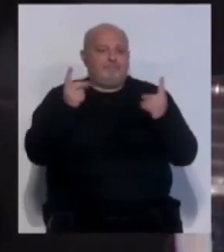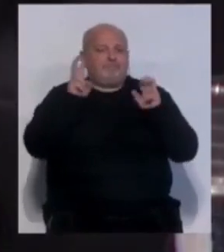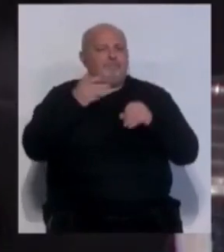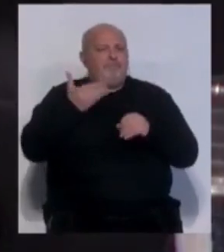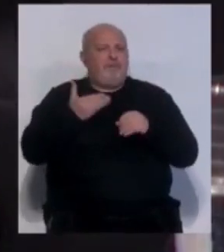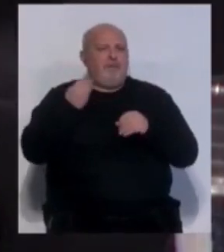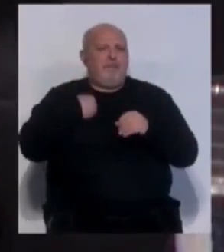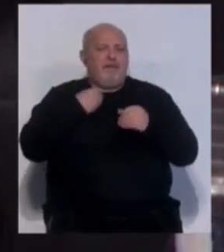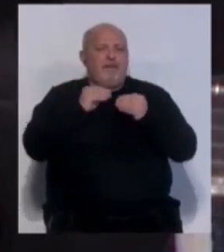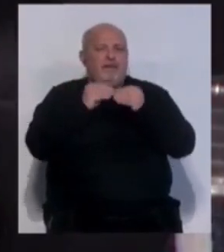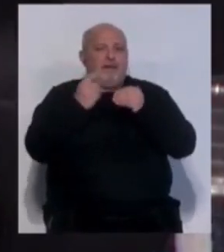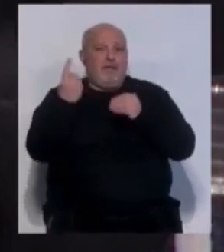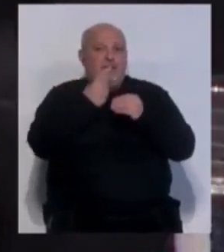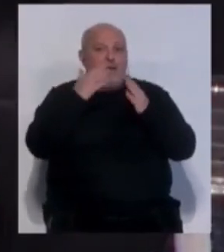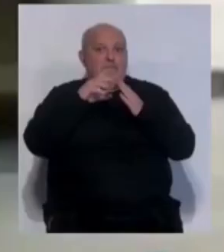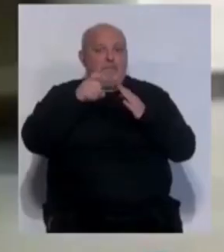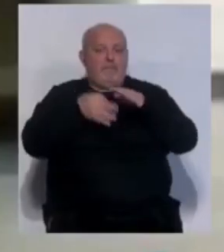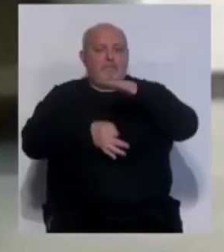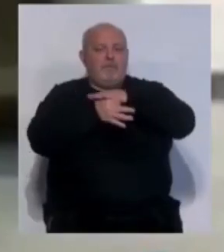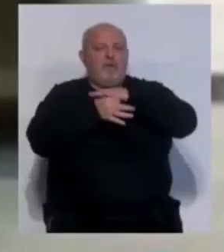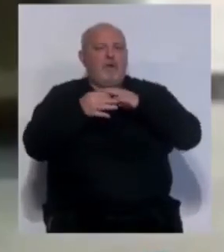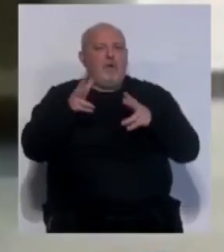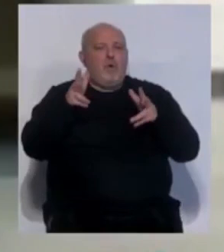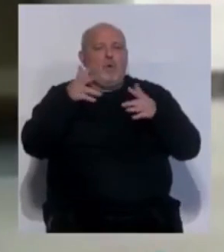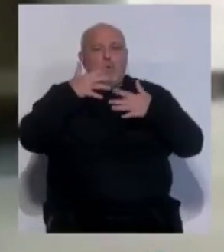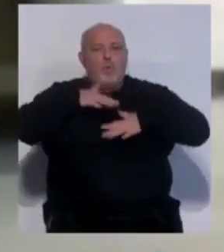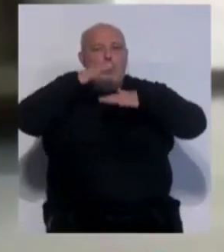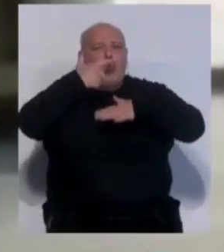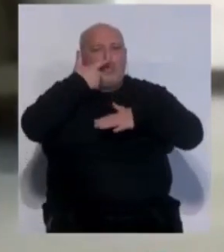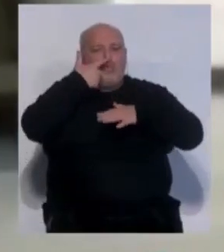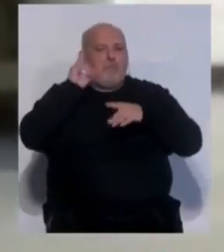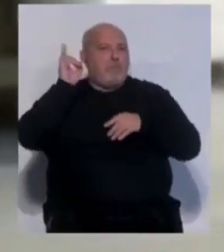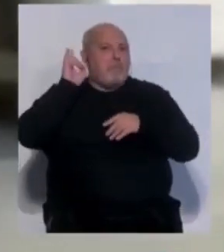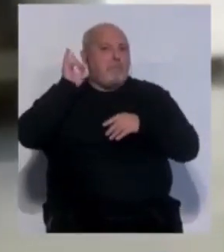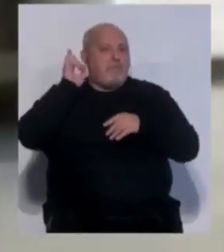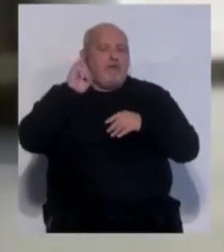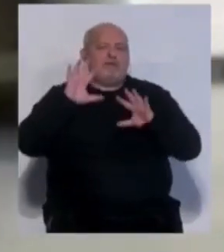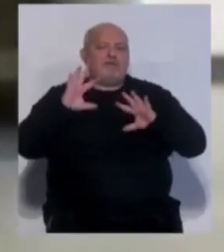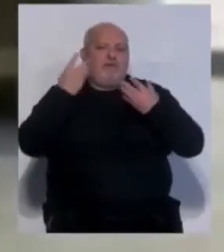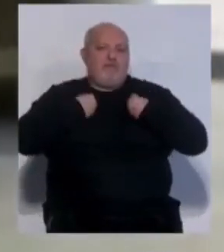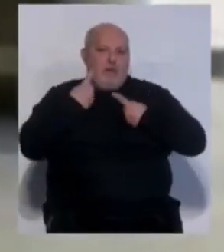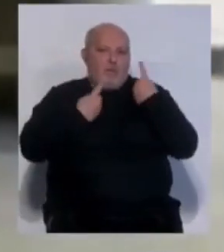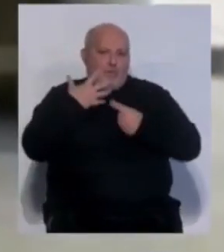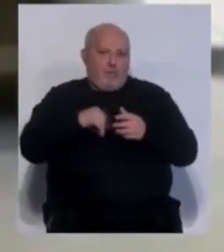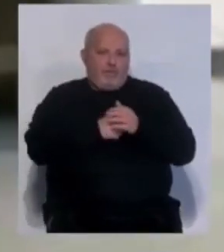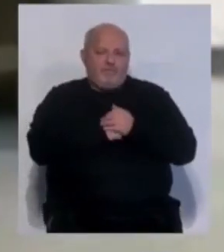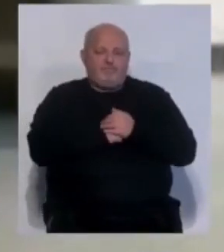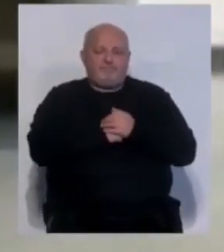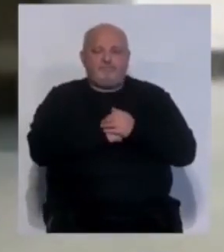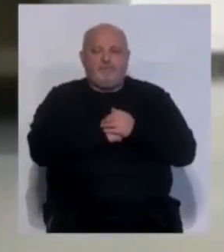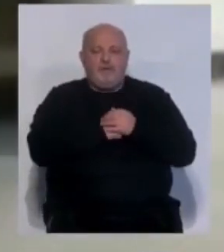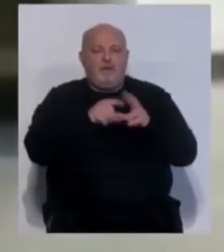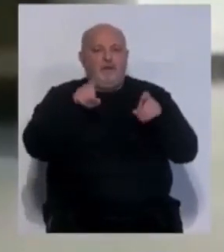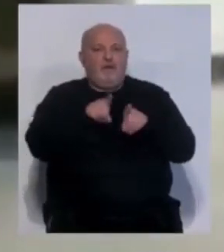en la importancia de instalar en las viviendas detectores de humo o fuego que verdaderamente pueden salvar vidas. Para nosotros